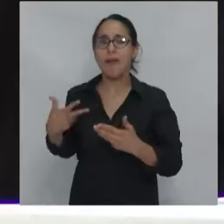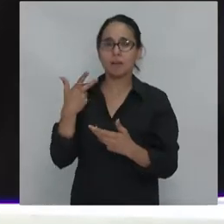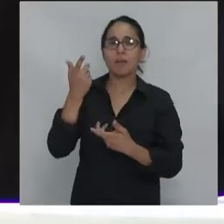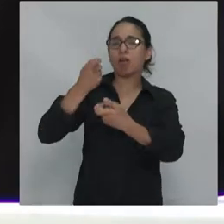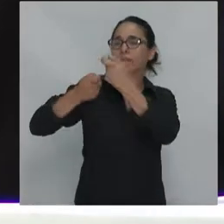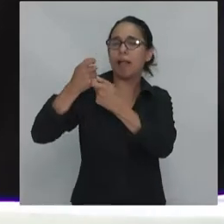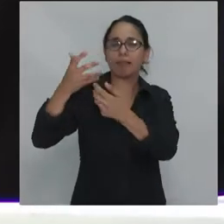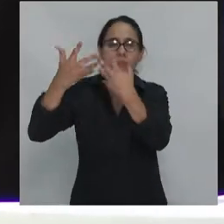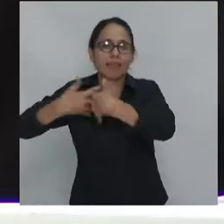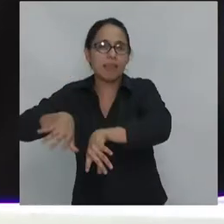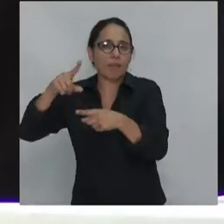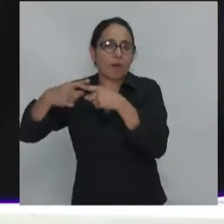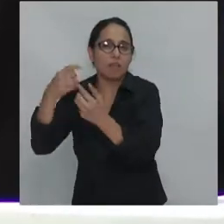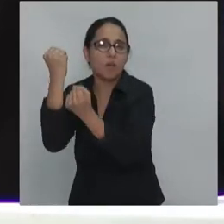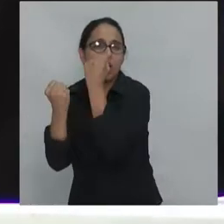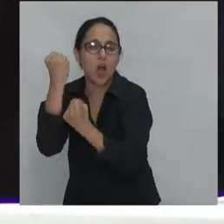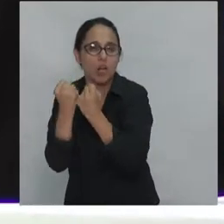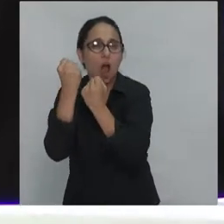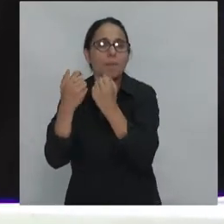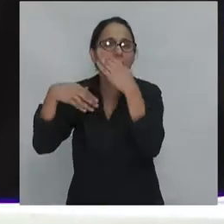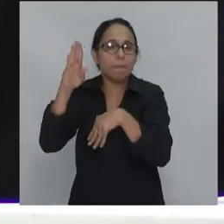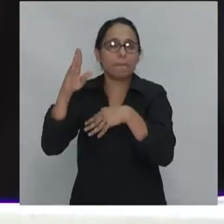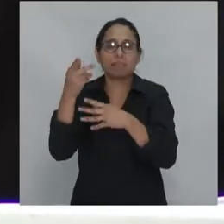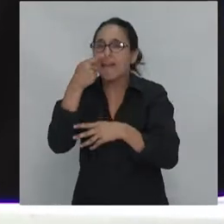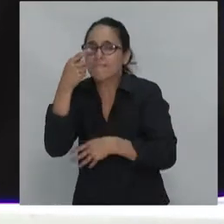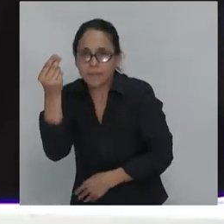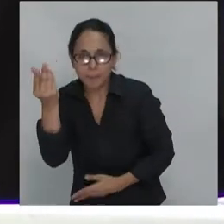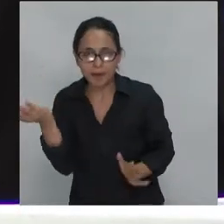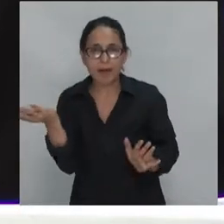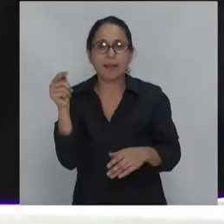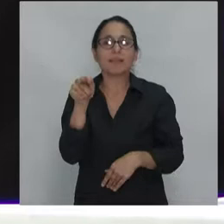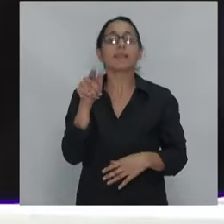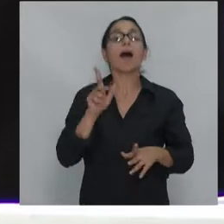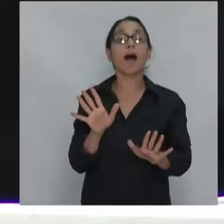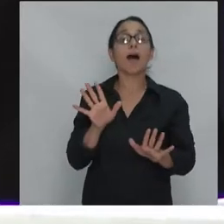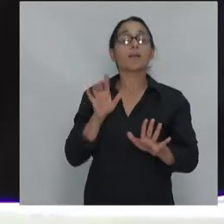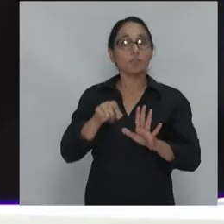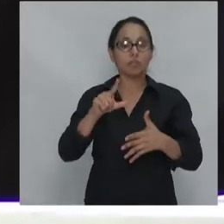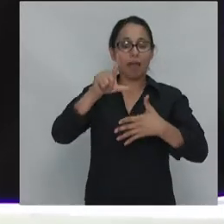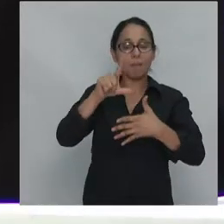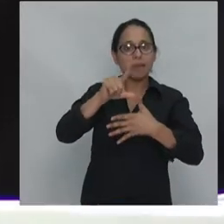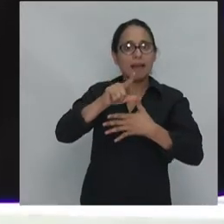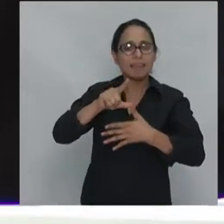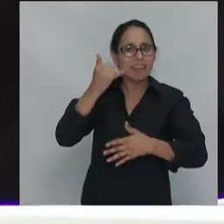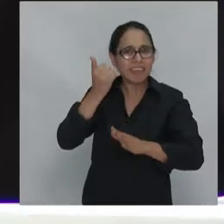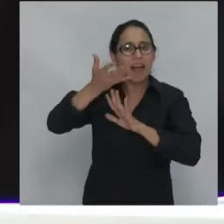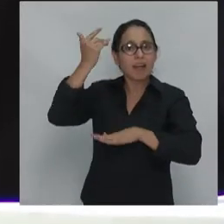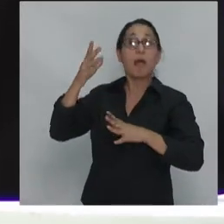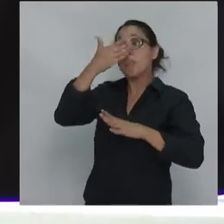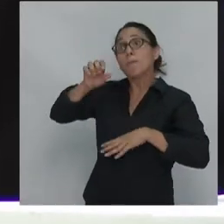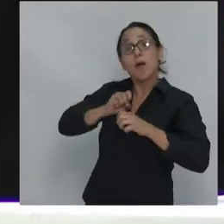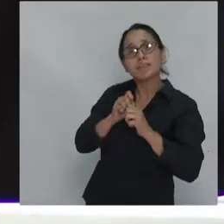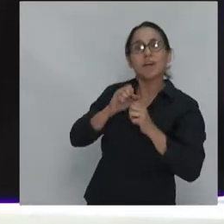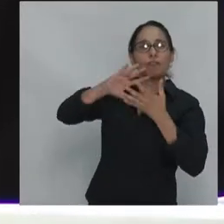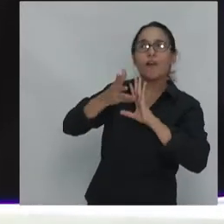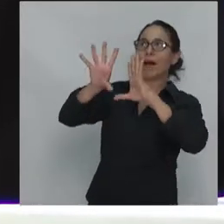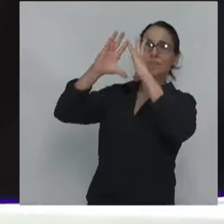sido ya devastadoras para la América Latina, mucho antes de que se manifestara eso ahora en Europa.